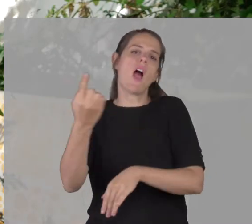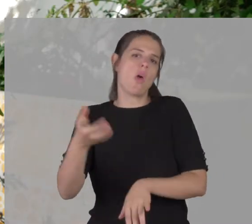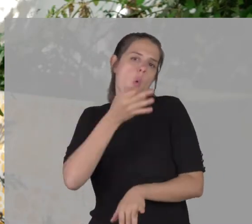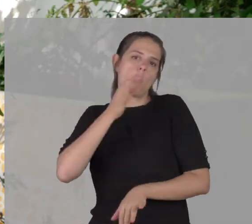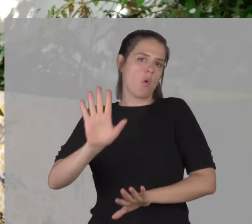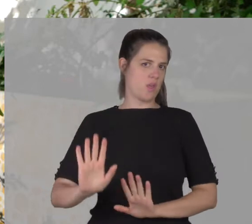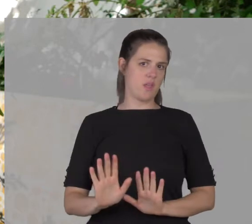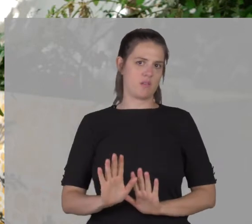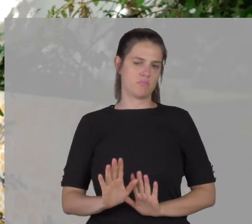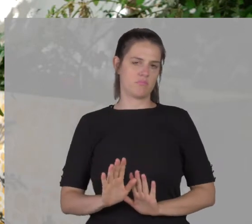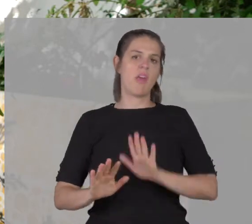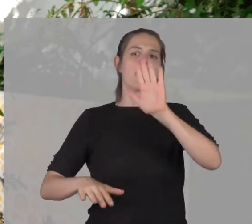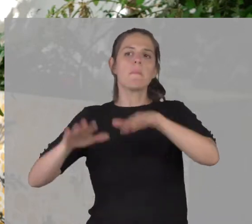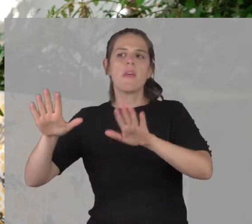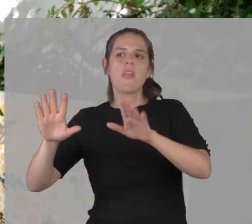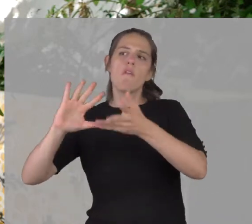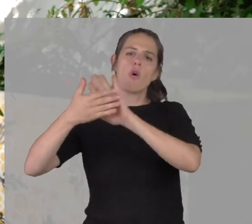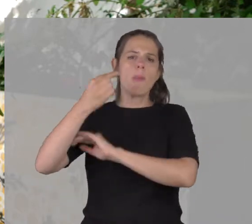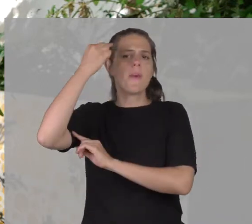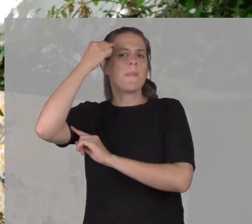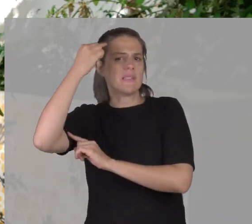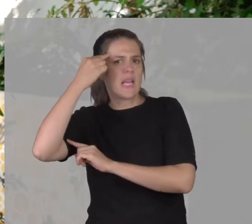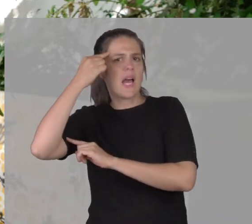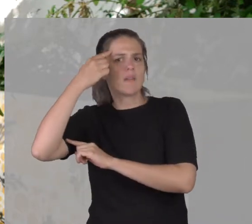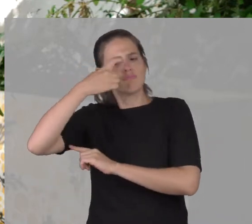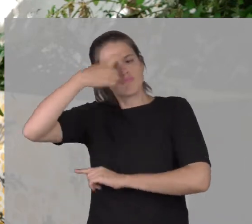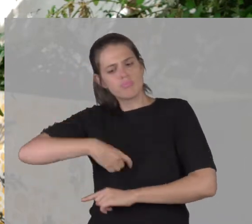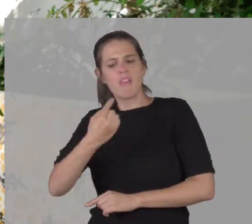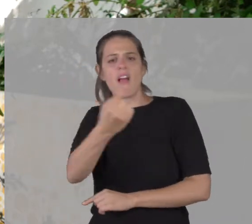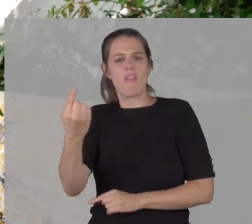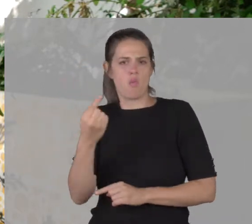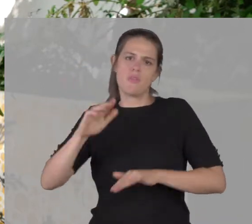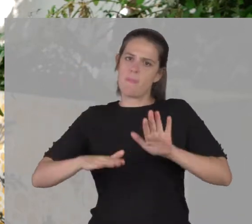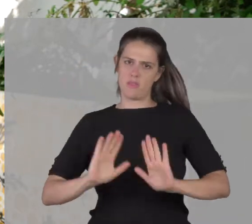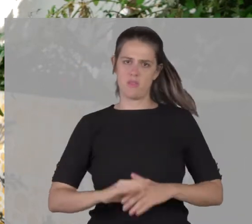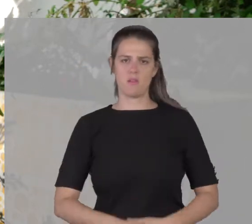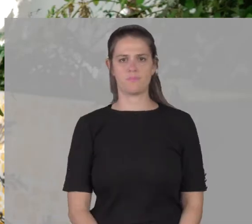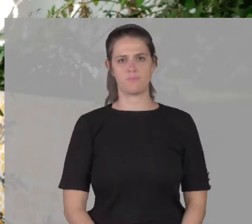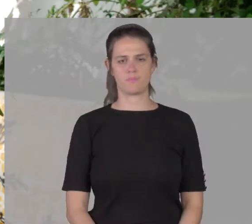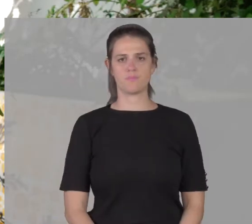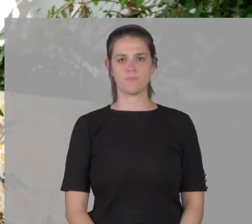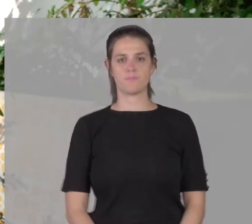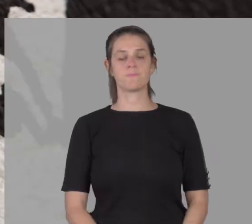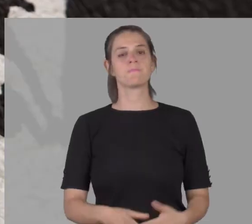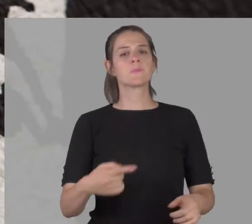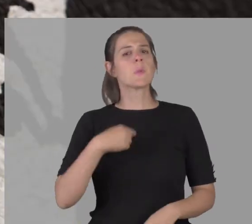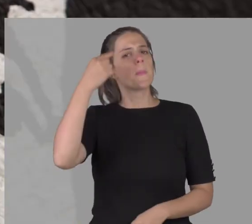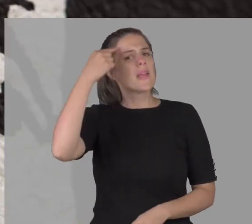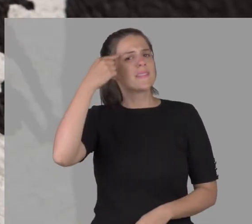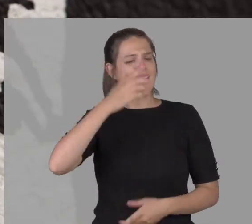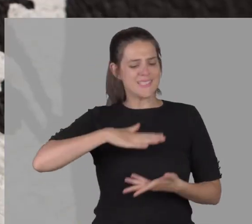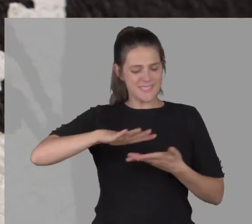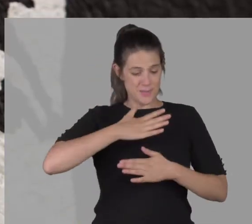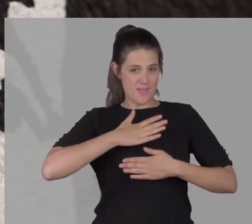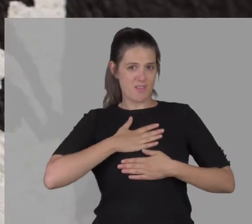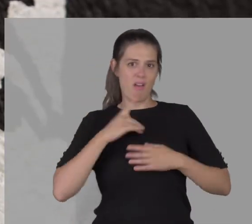O sea, va por cuenta de la mentalidad y la postura filosófica de cada uno. Por